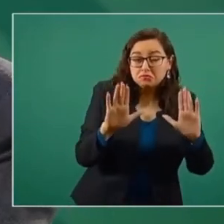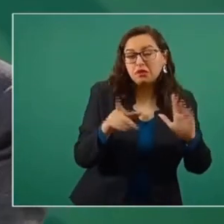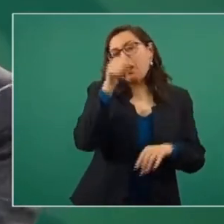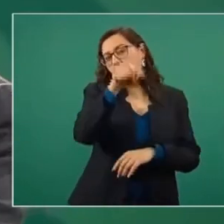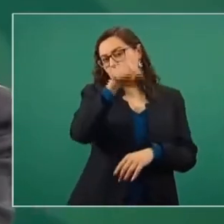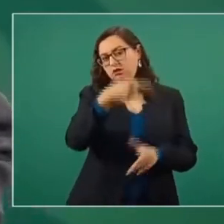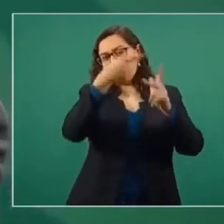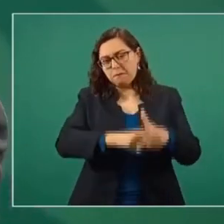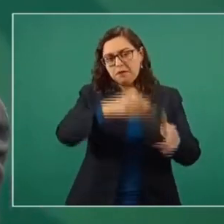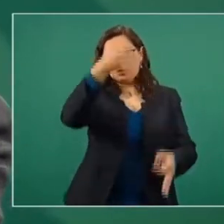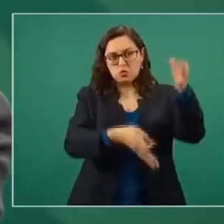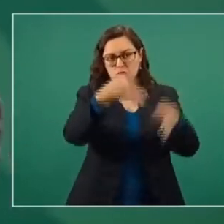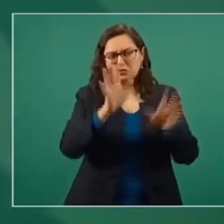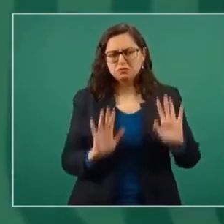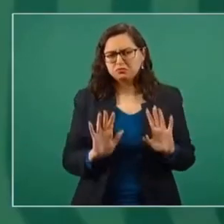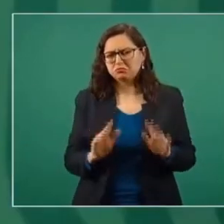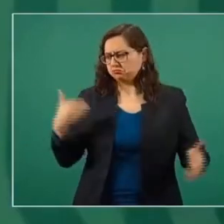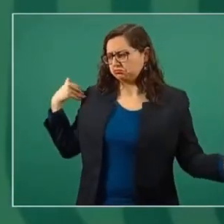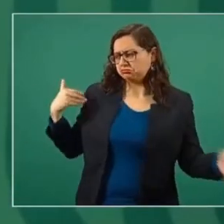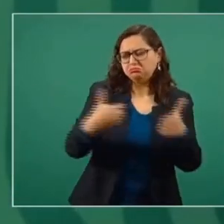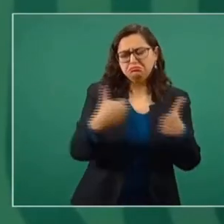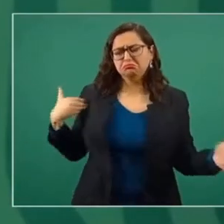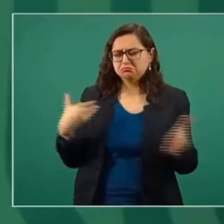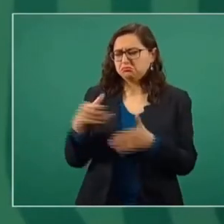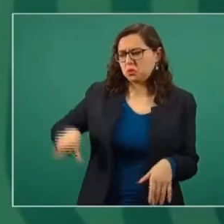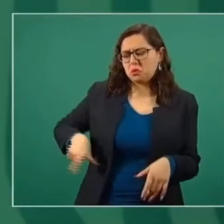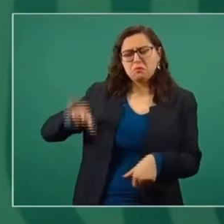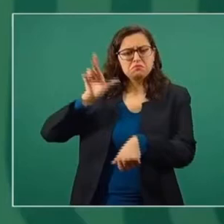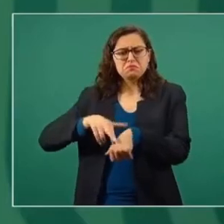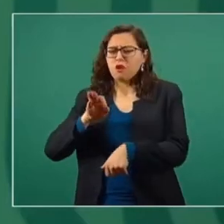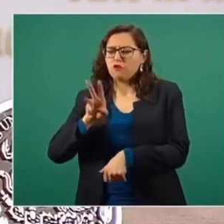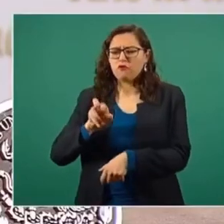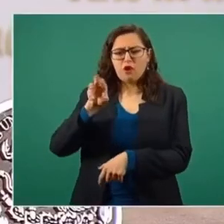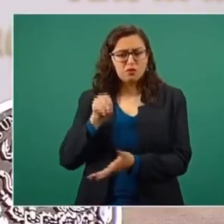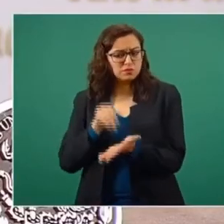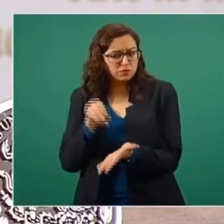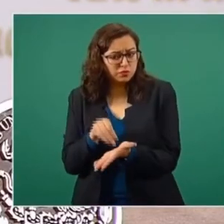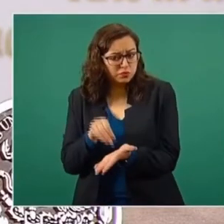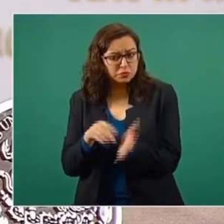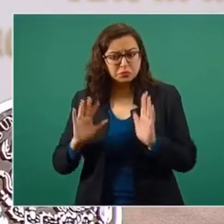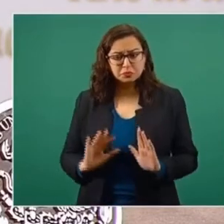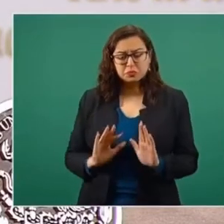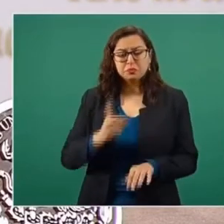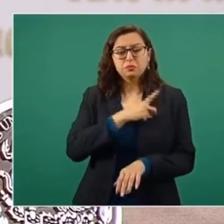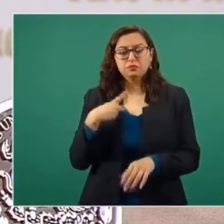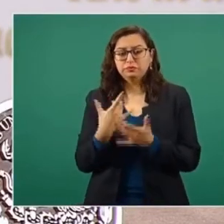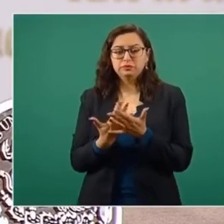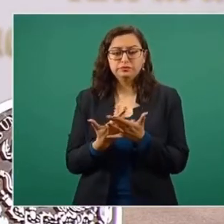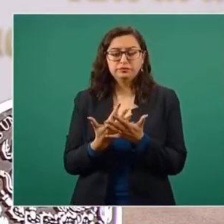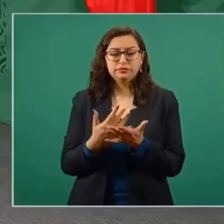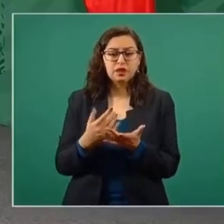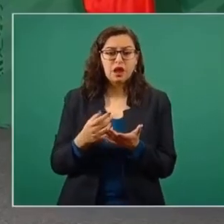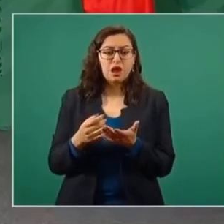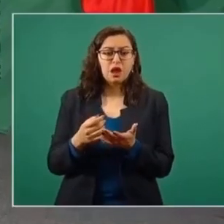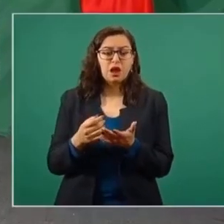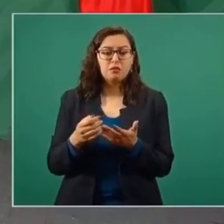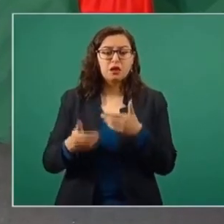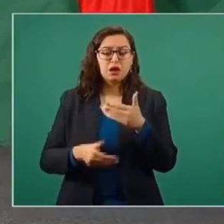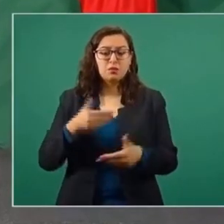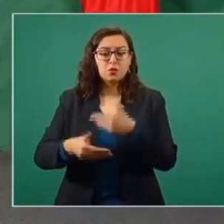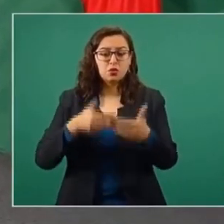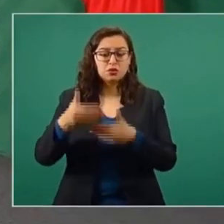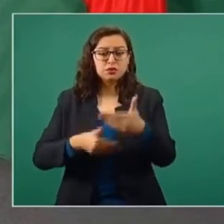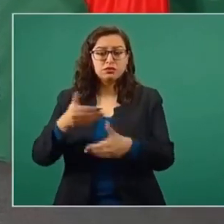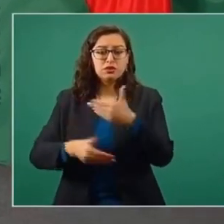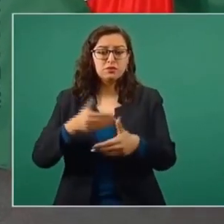mientras el gobernador tenga afuera. Entonces, hay que esperarnos para que la Cámara de